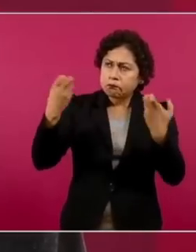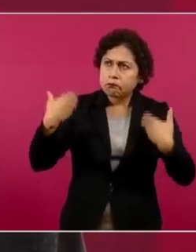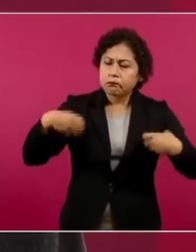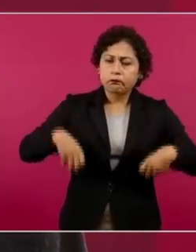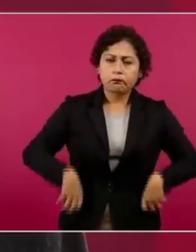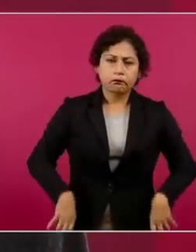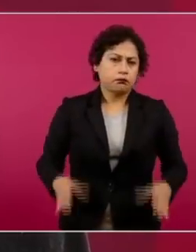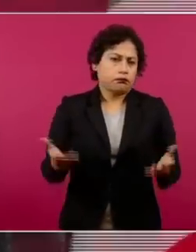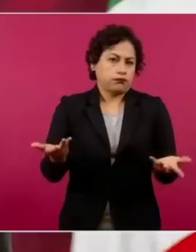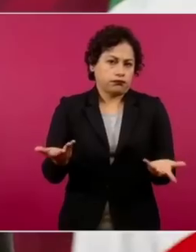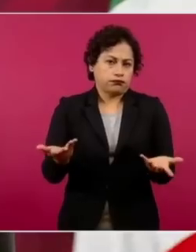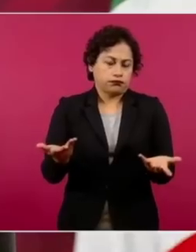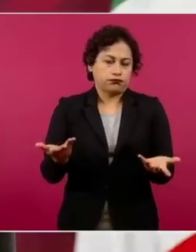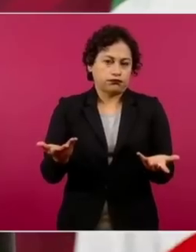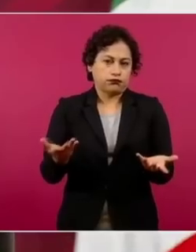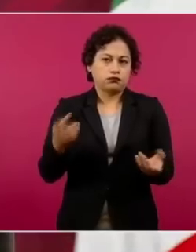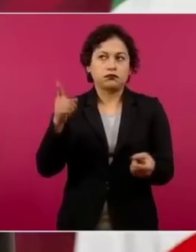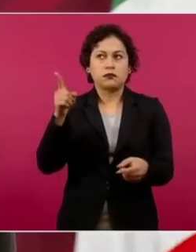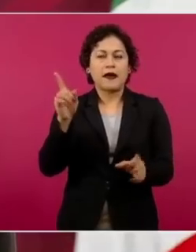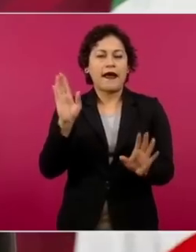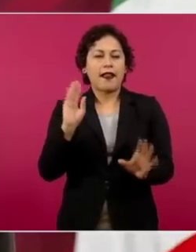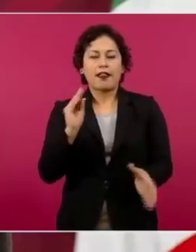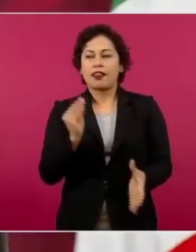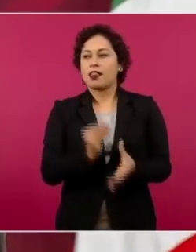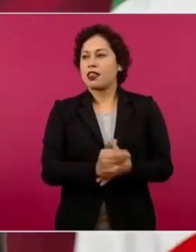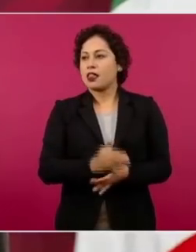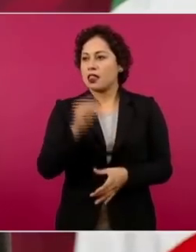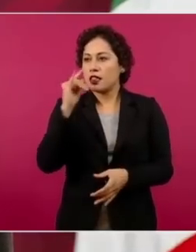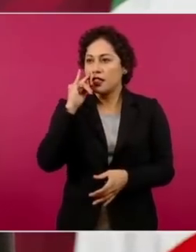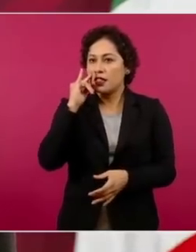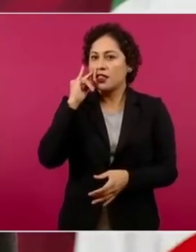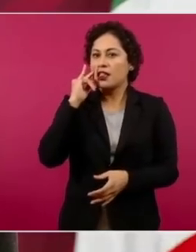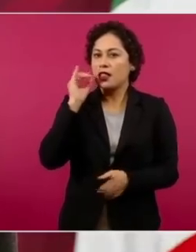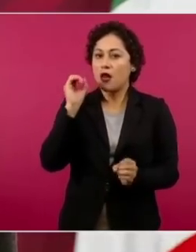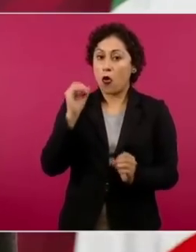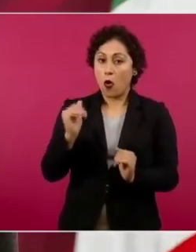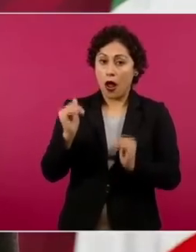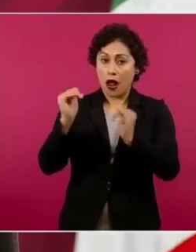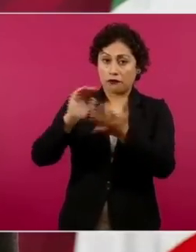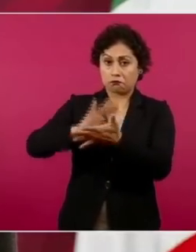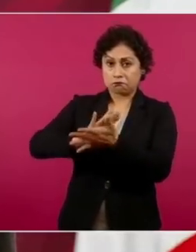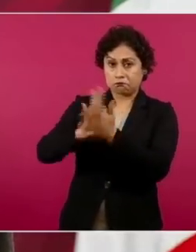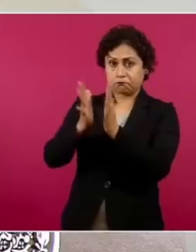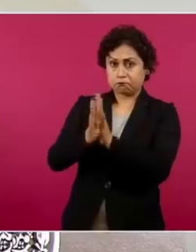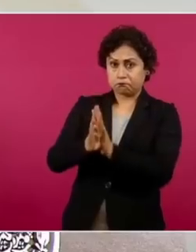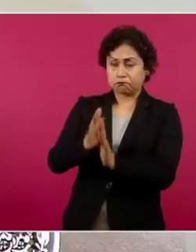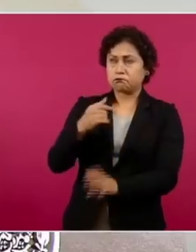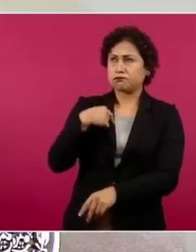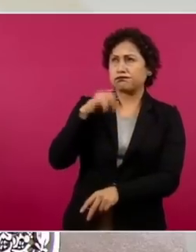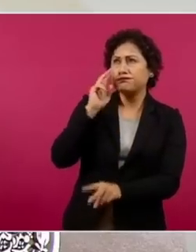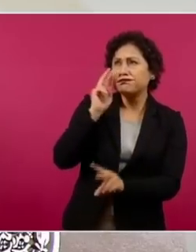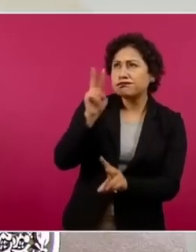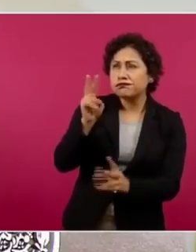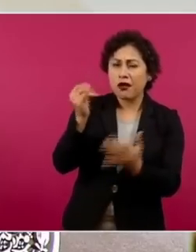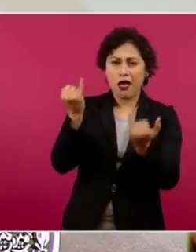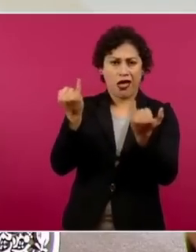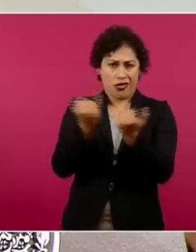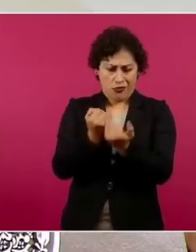o actuaban en complicidad. Entonces, eso ya no existe.